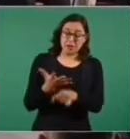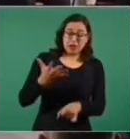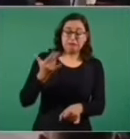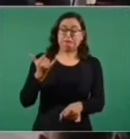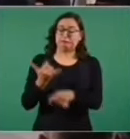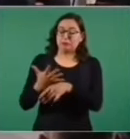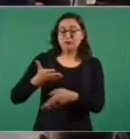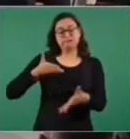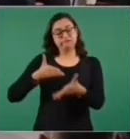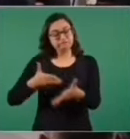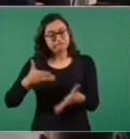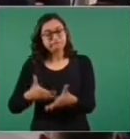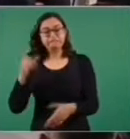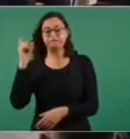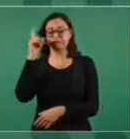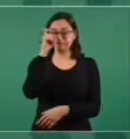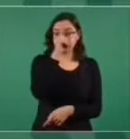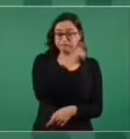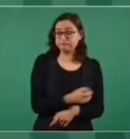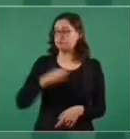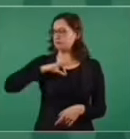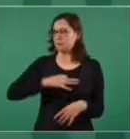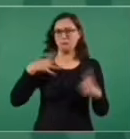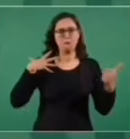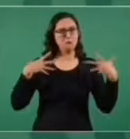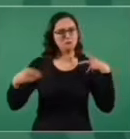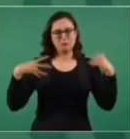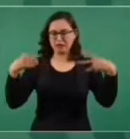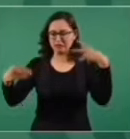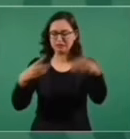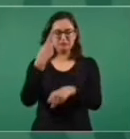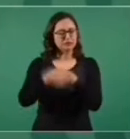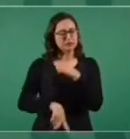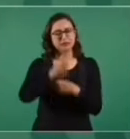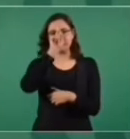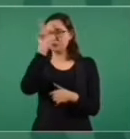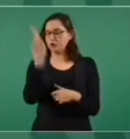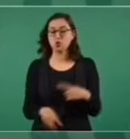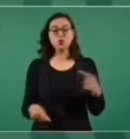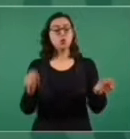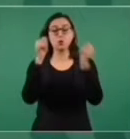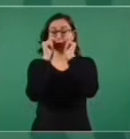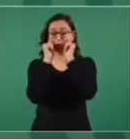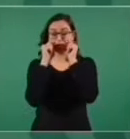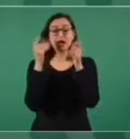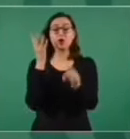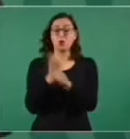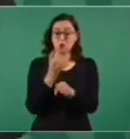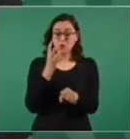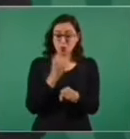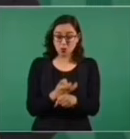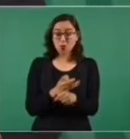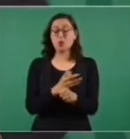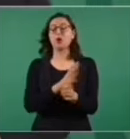de la pandemia que tanto daño ha causado, el proceso de desarrollo